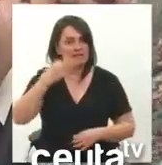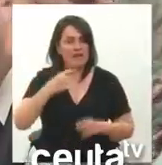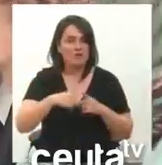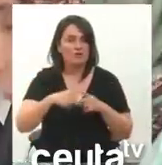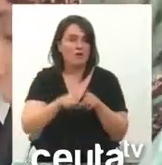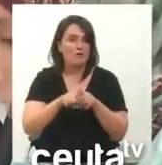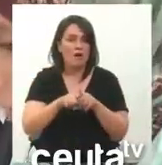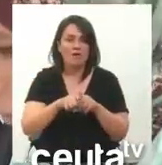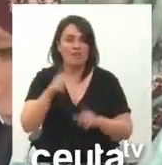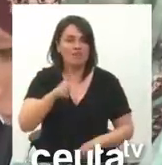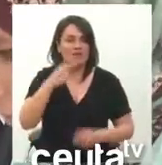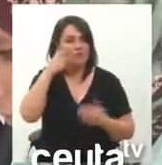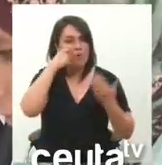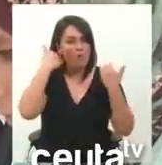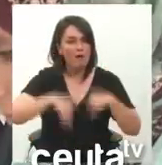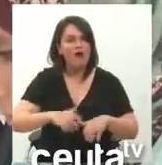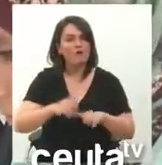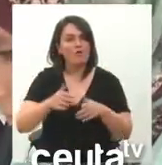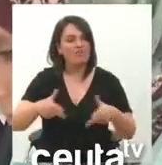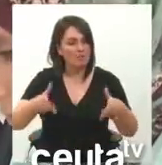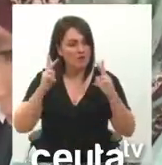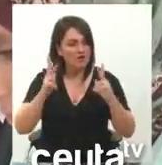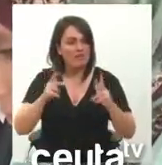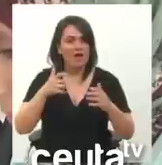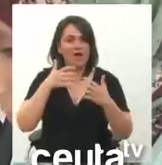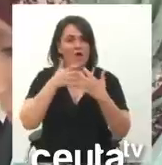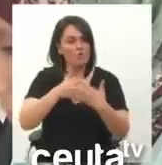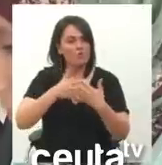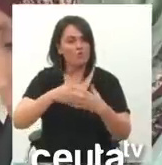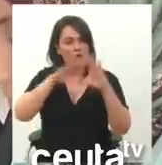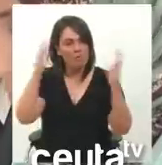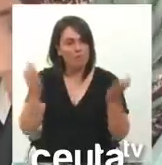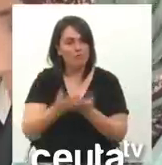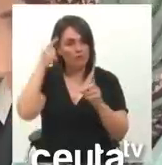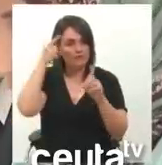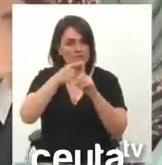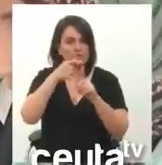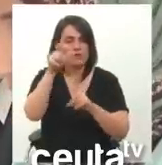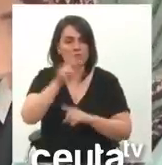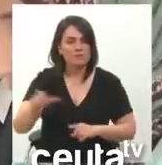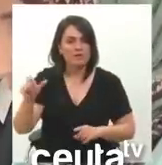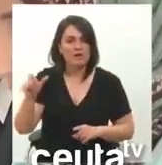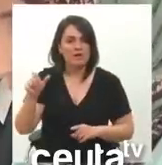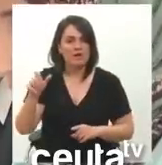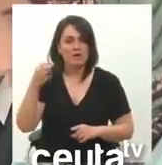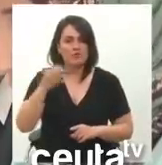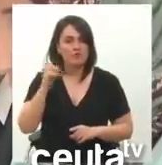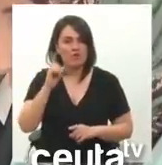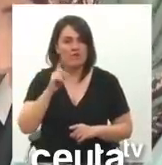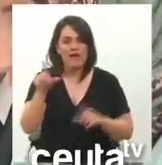derechos humanos luchar por un mundo en el que las personas no tengan que elegir entre el horror o la muerte